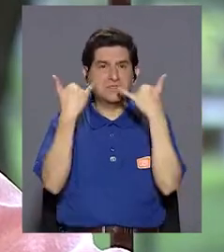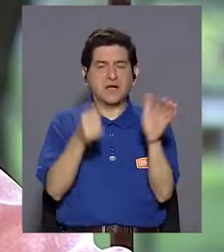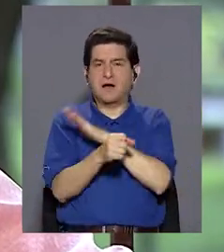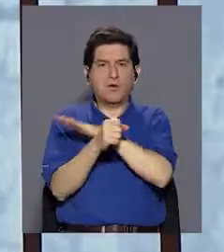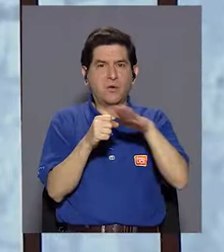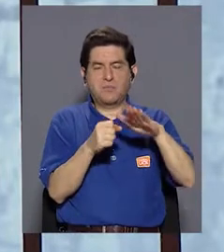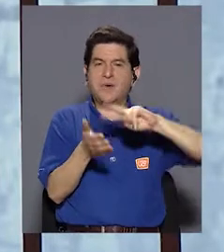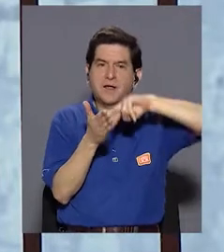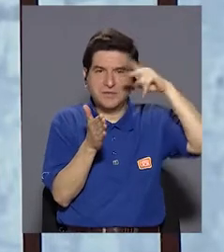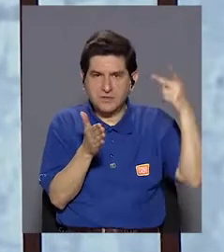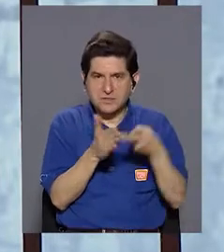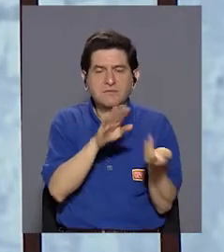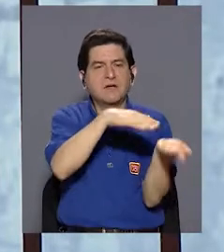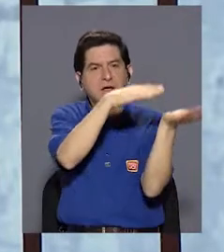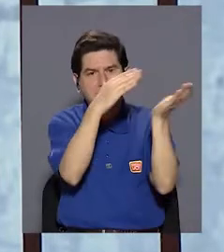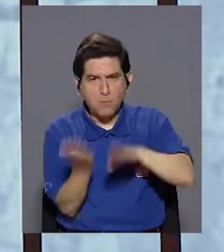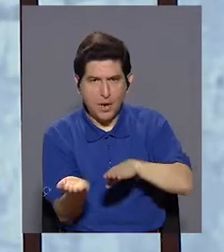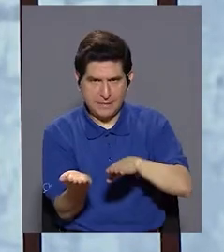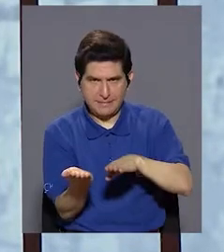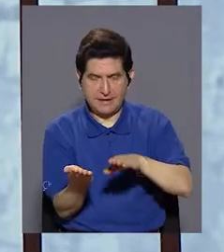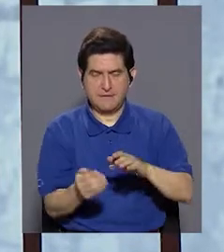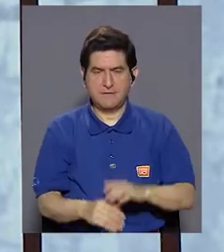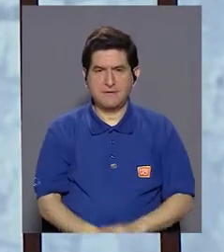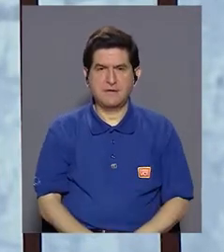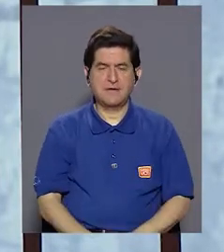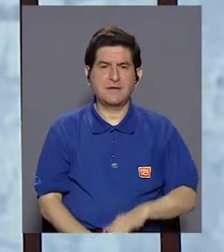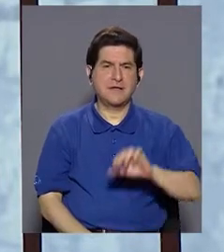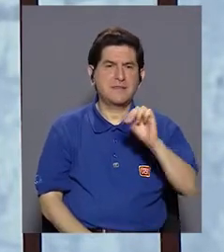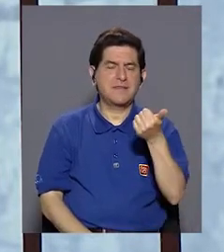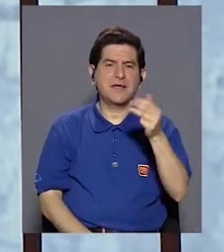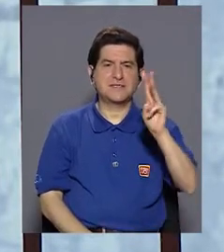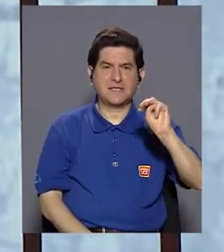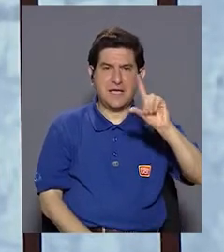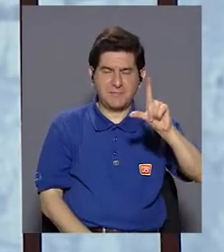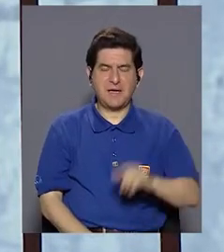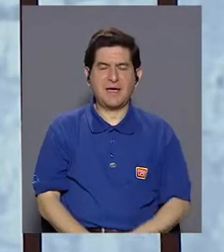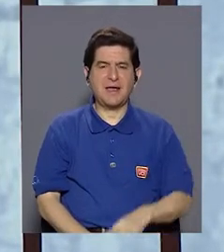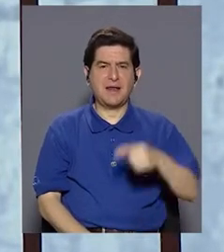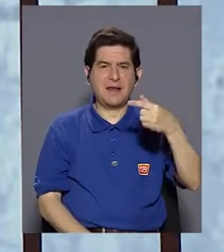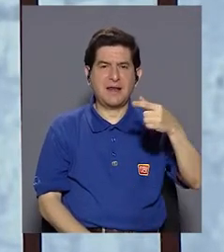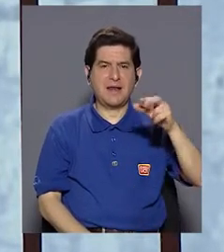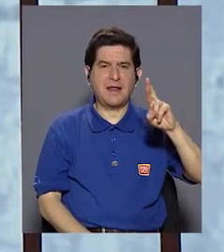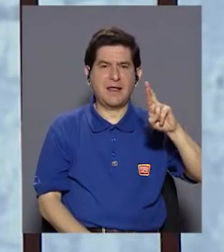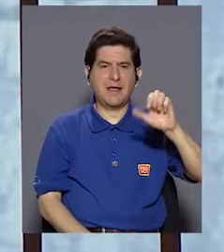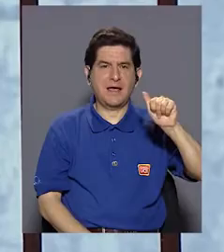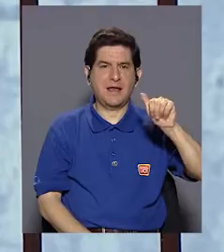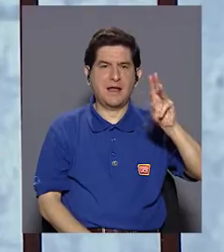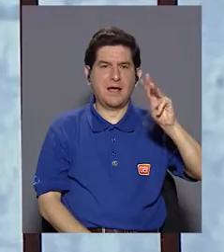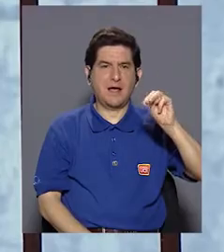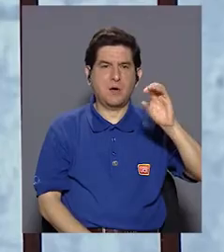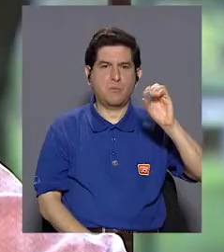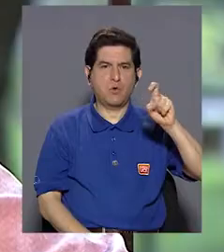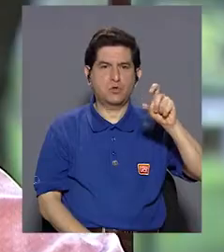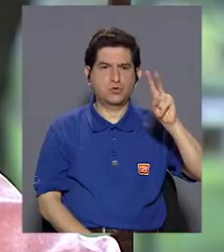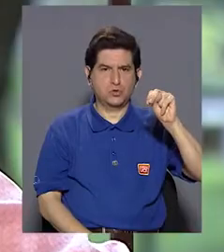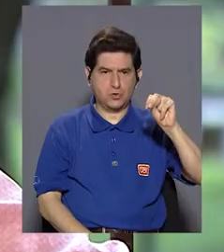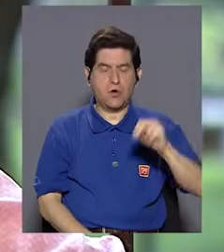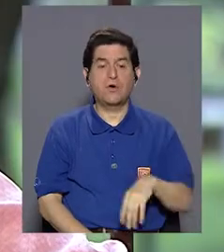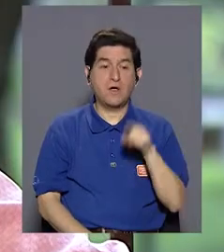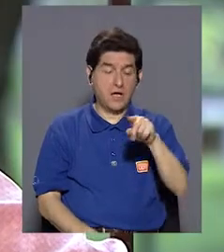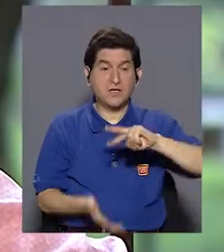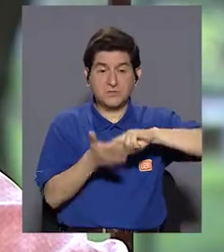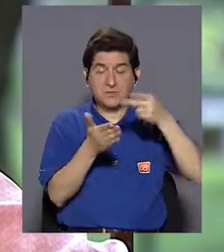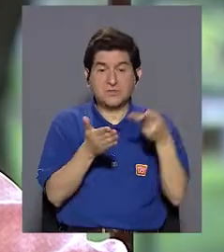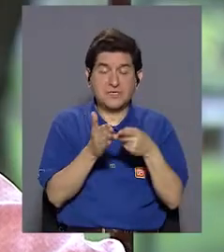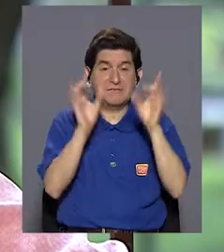basta para generar incluso la muerte, un 10 mililitros de gramoxón, 10 mililitros de paracuad, en un